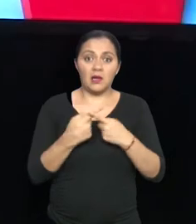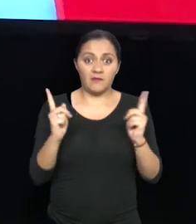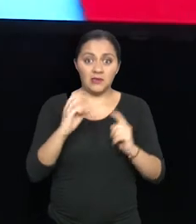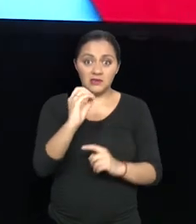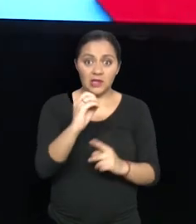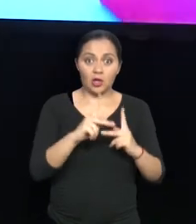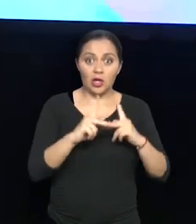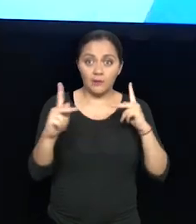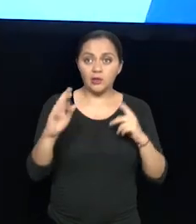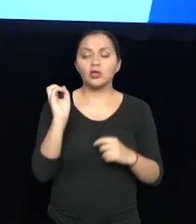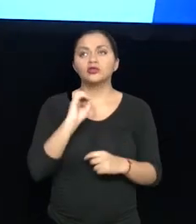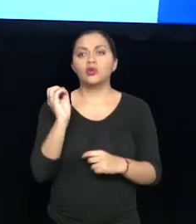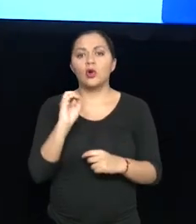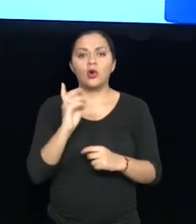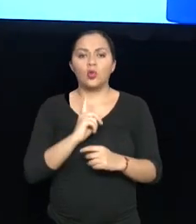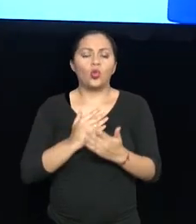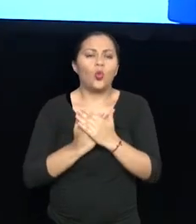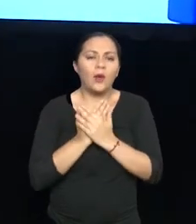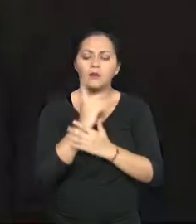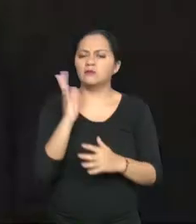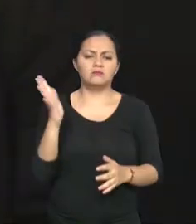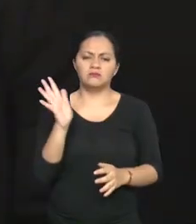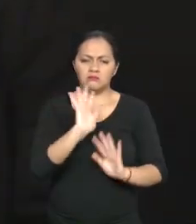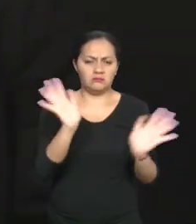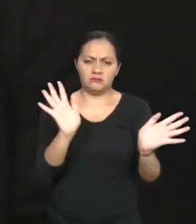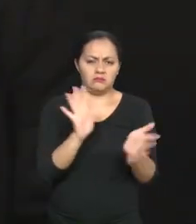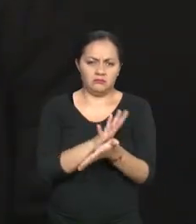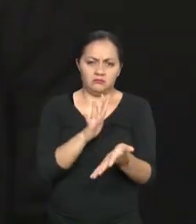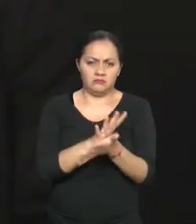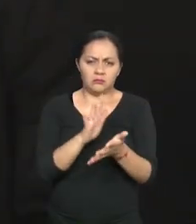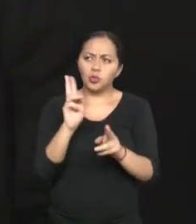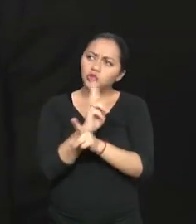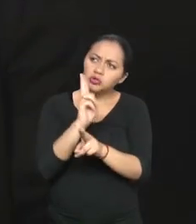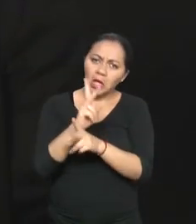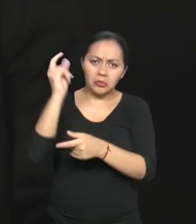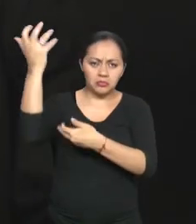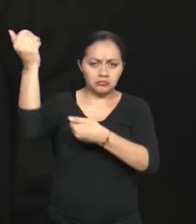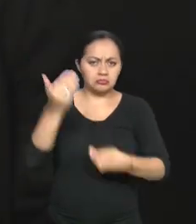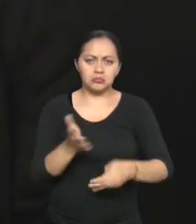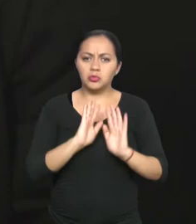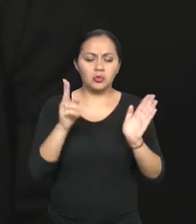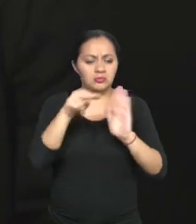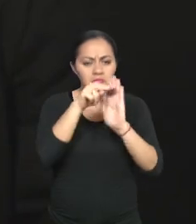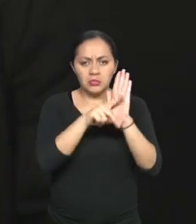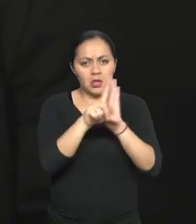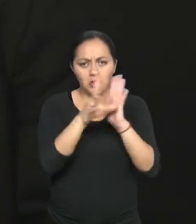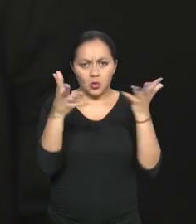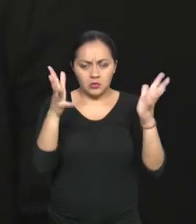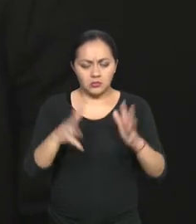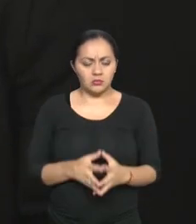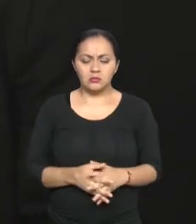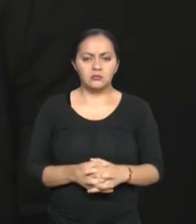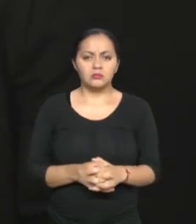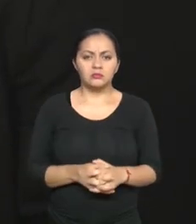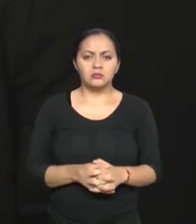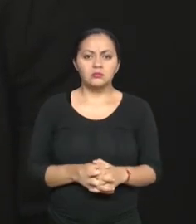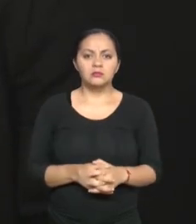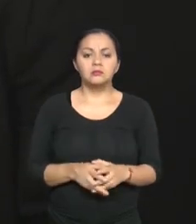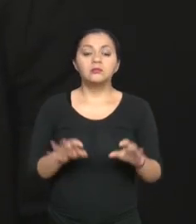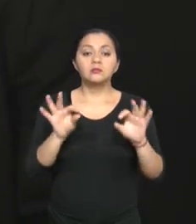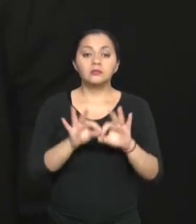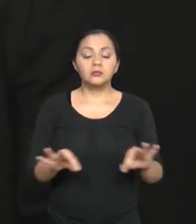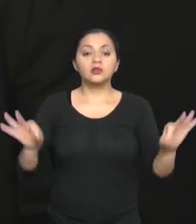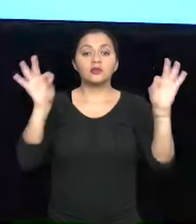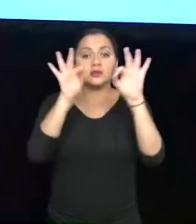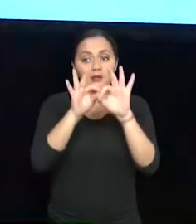Correcto. No existe ninguna restricción ni nada establecido en la norma respecto a eso. Tavi, qué importante es